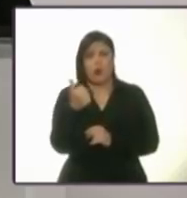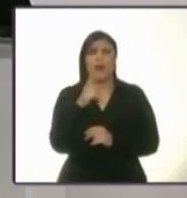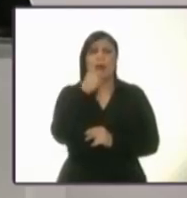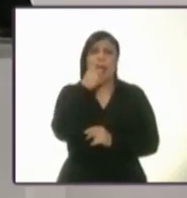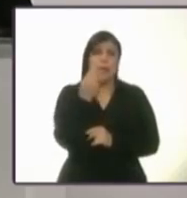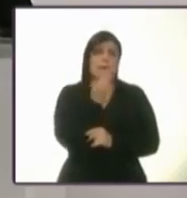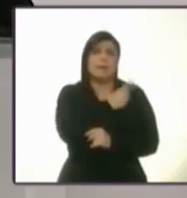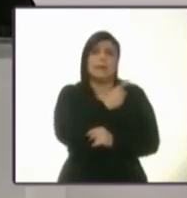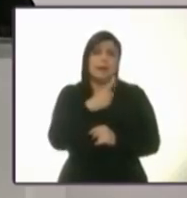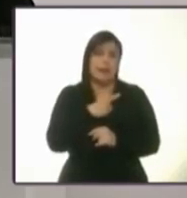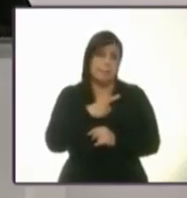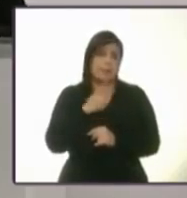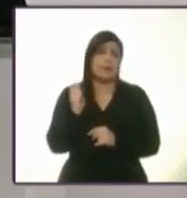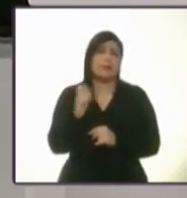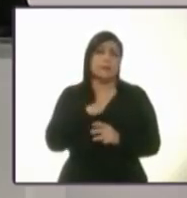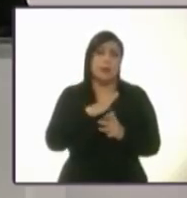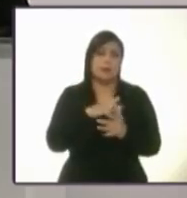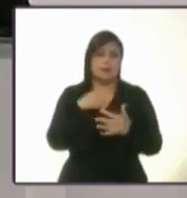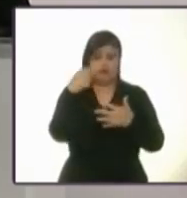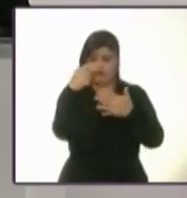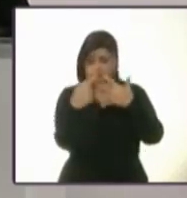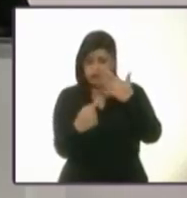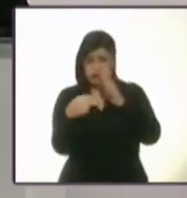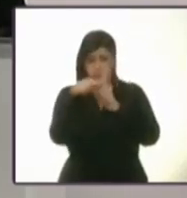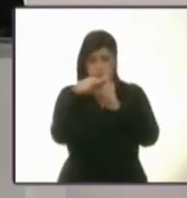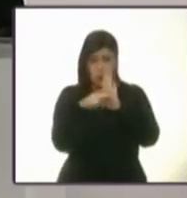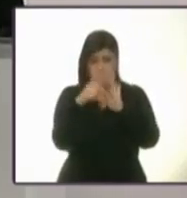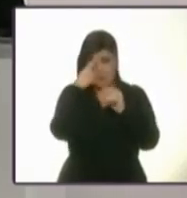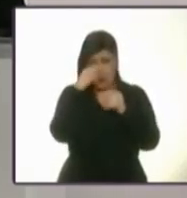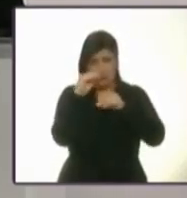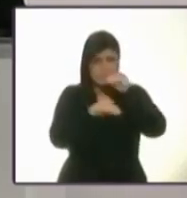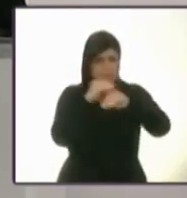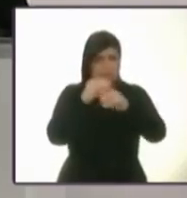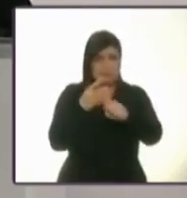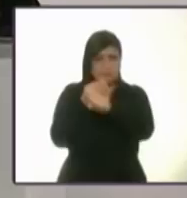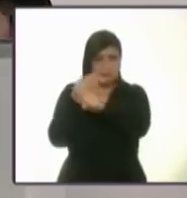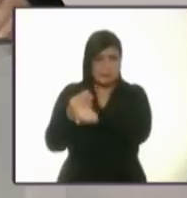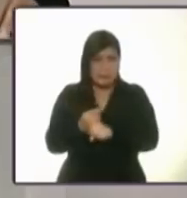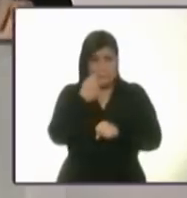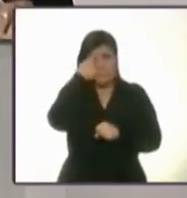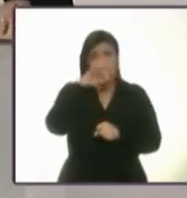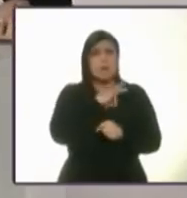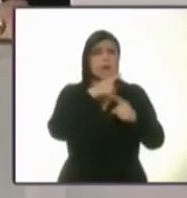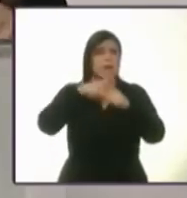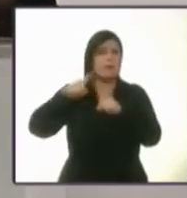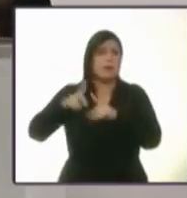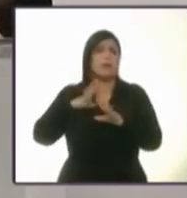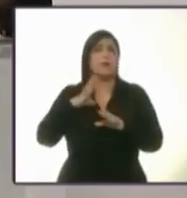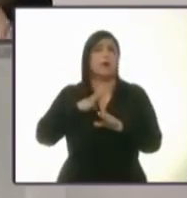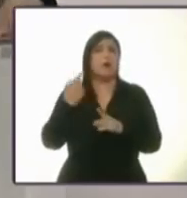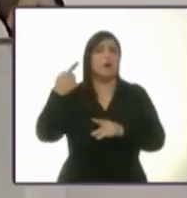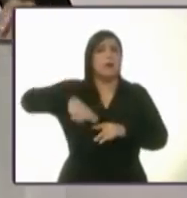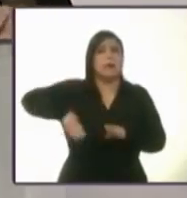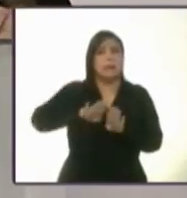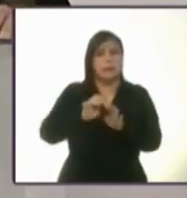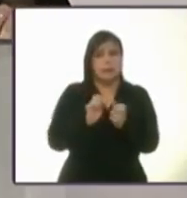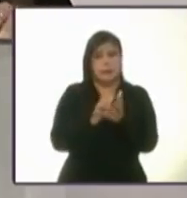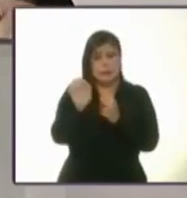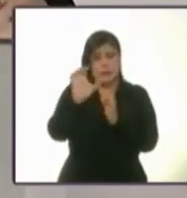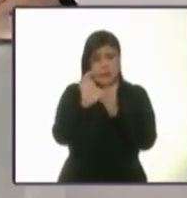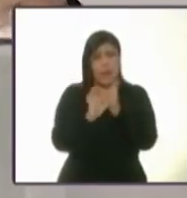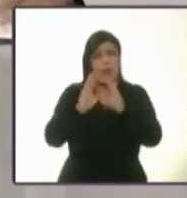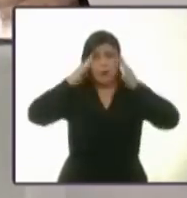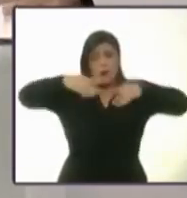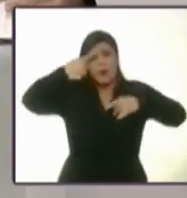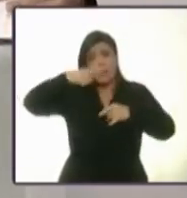expedirse normas necesarias para la implementación de las disposiciones constitucionales relativas a